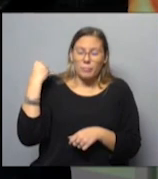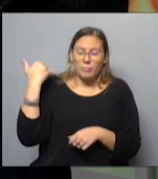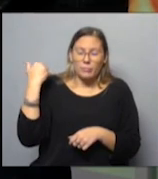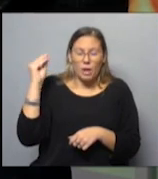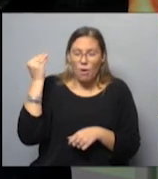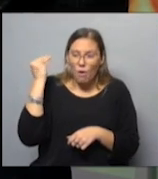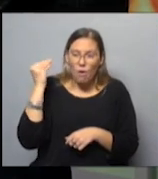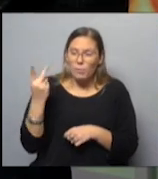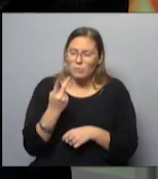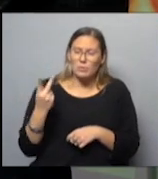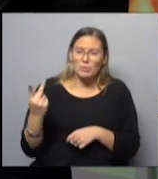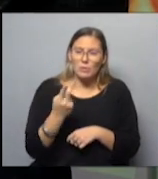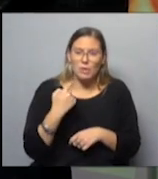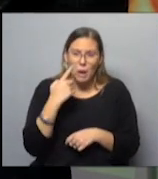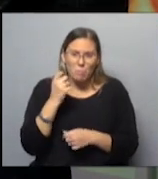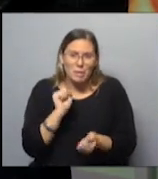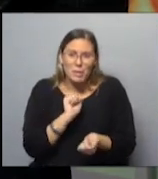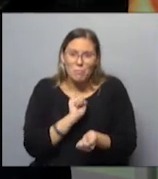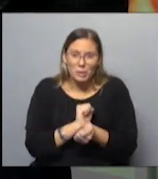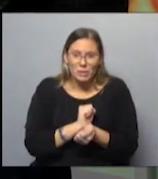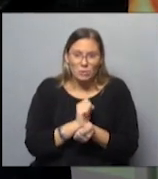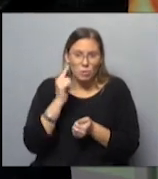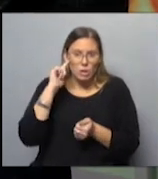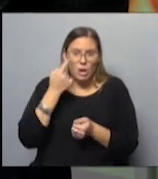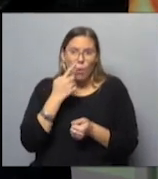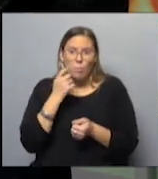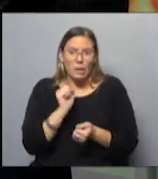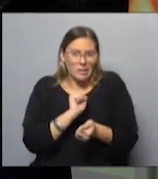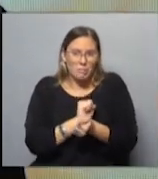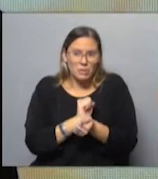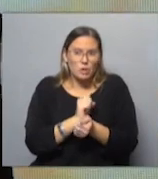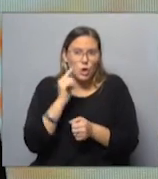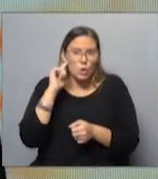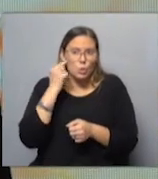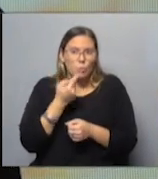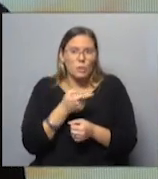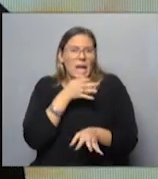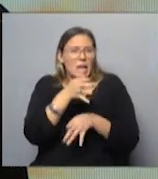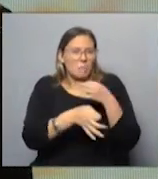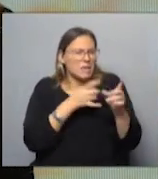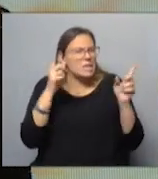yo qué sé, eso, de tener un padre preso, que es una locura tener un padre preso, porque es muy difícil de explicar.